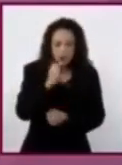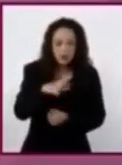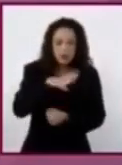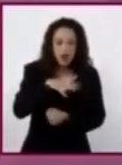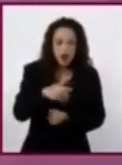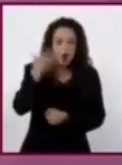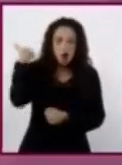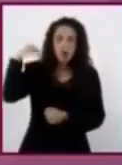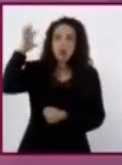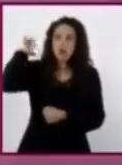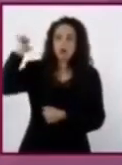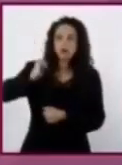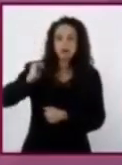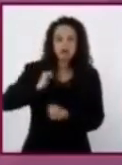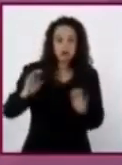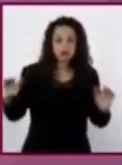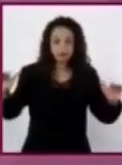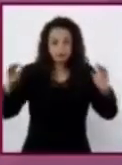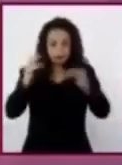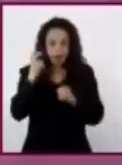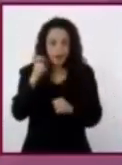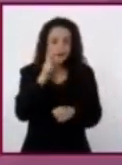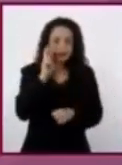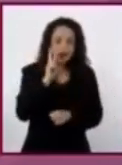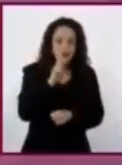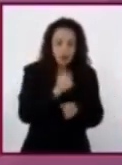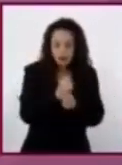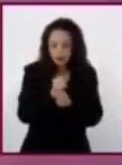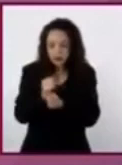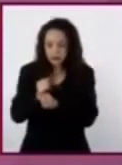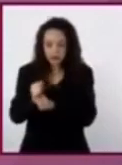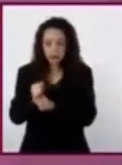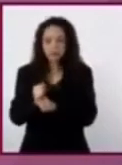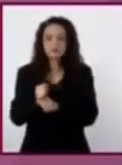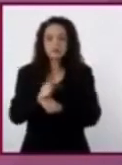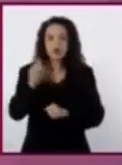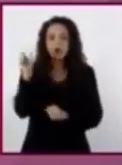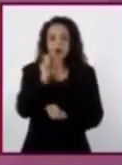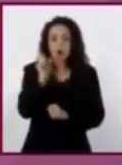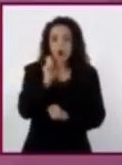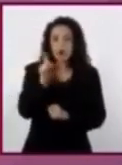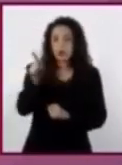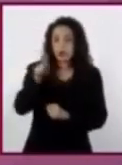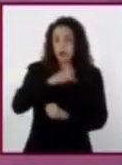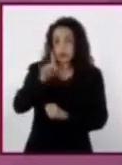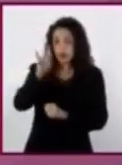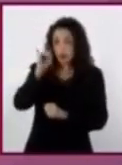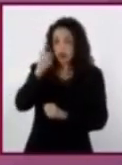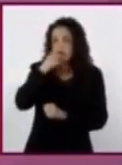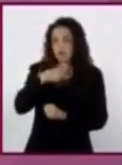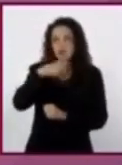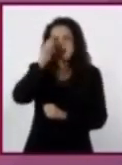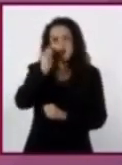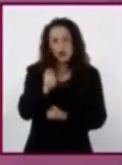Yo entendí lo que realmente significaba su profesión cuando mi tío me definió lo que era la arqueología.